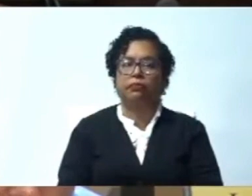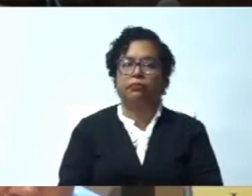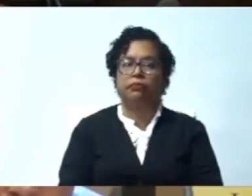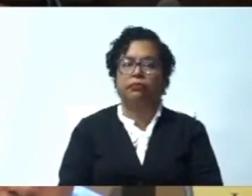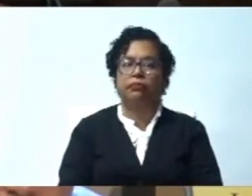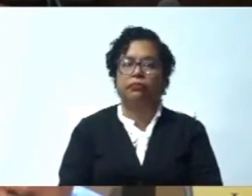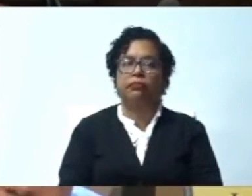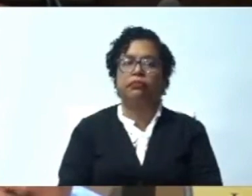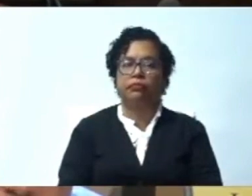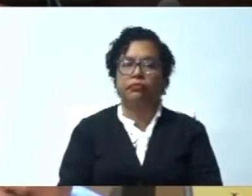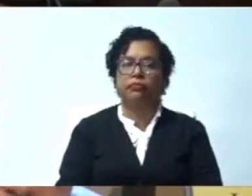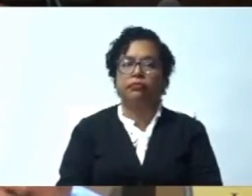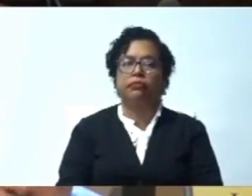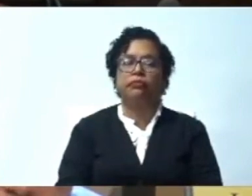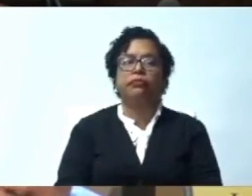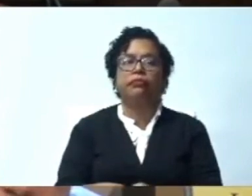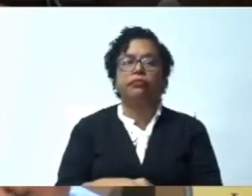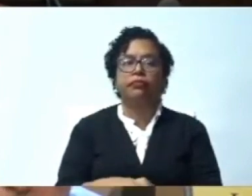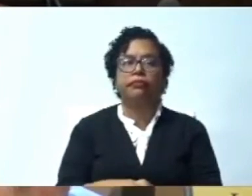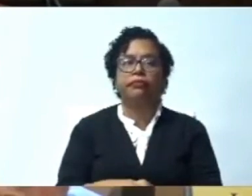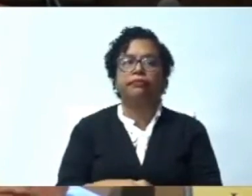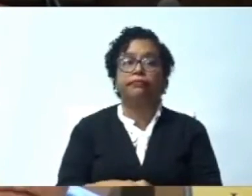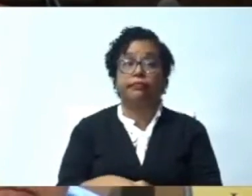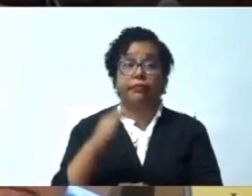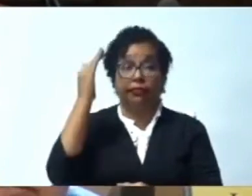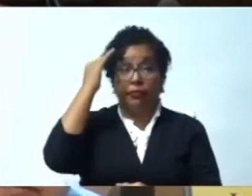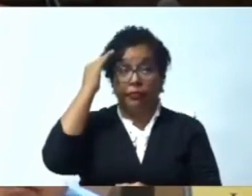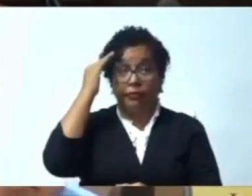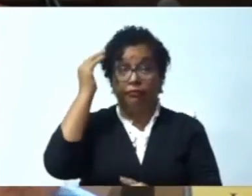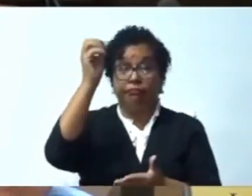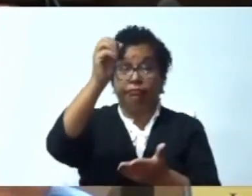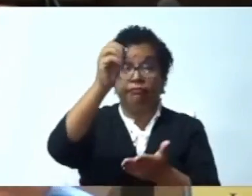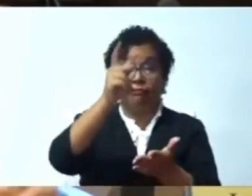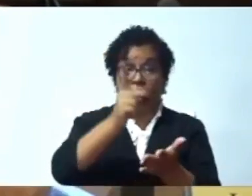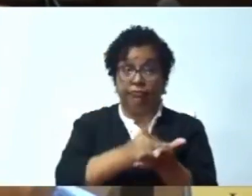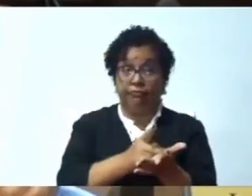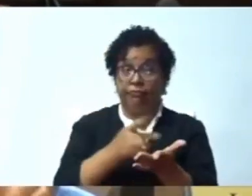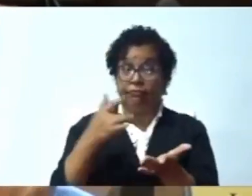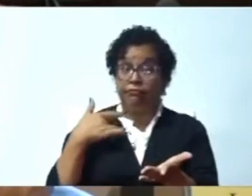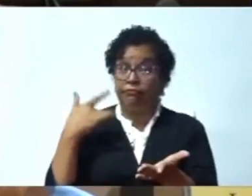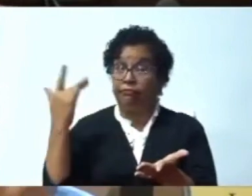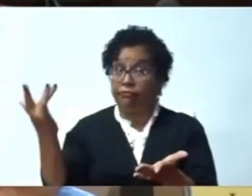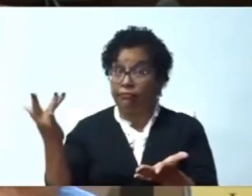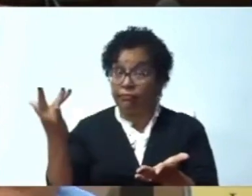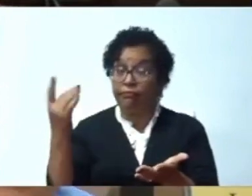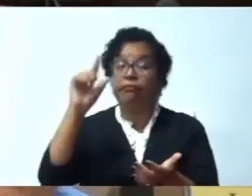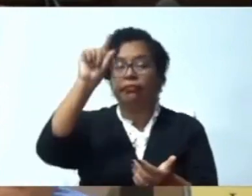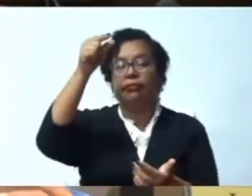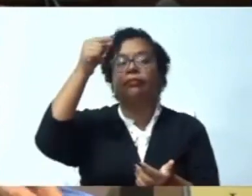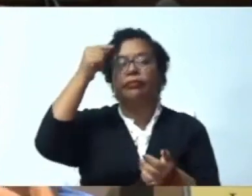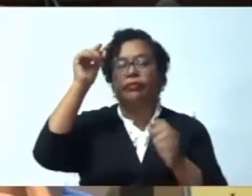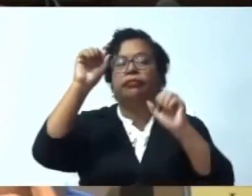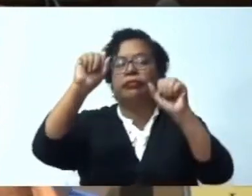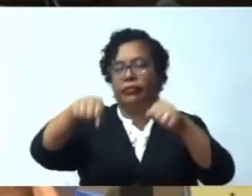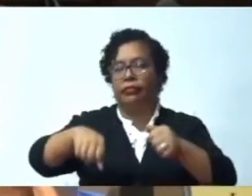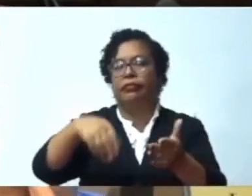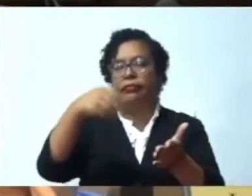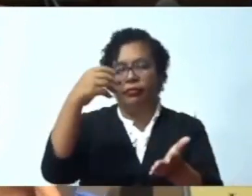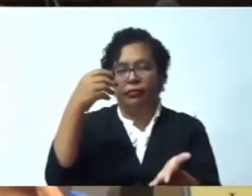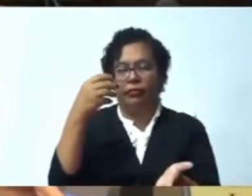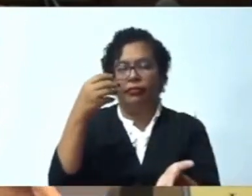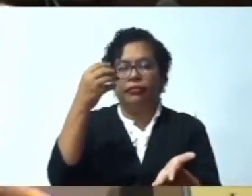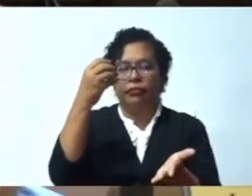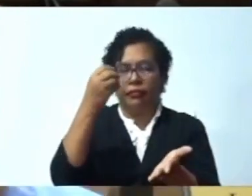con seguridad, de que estamos aprobando la posibilidad de administrar el proyecto energético más